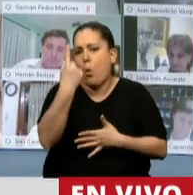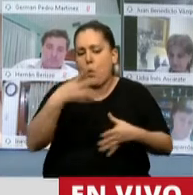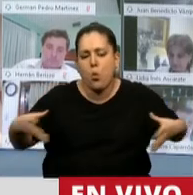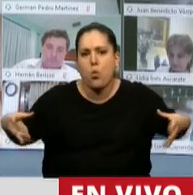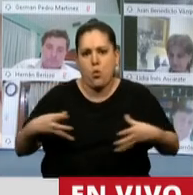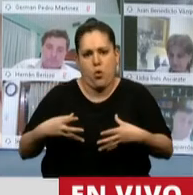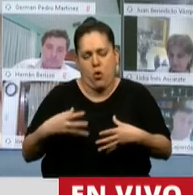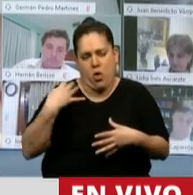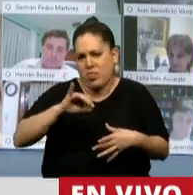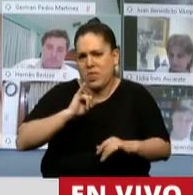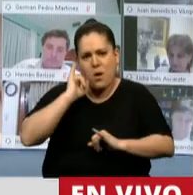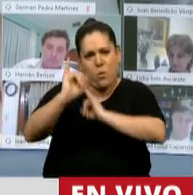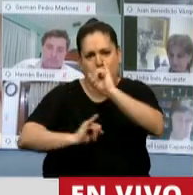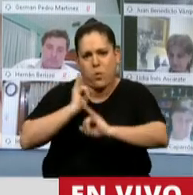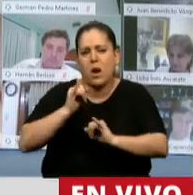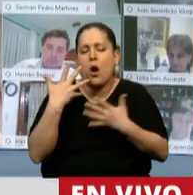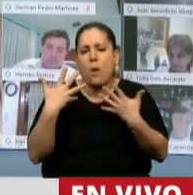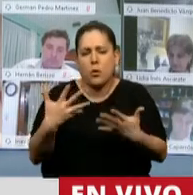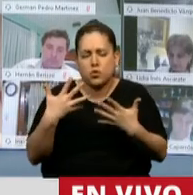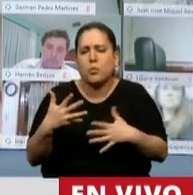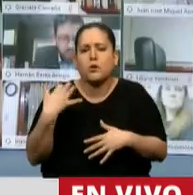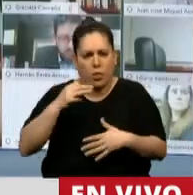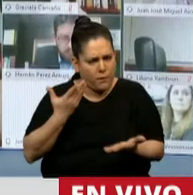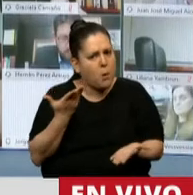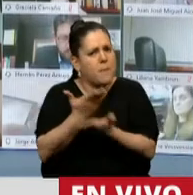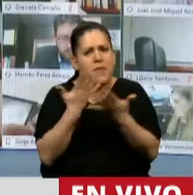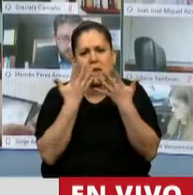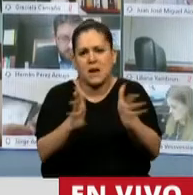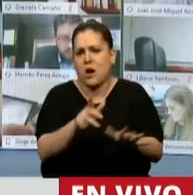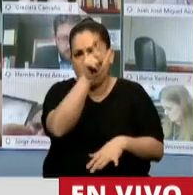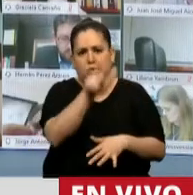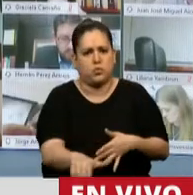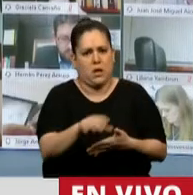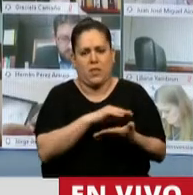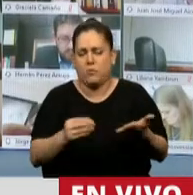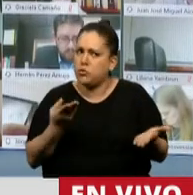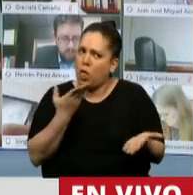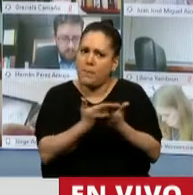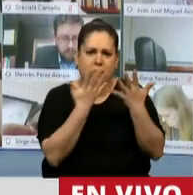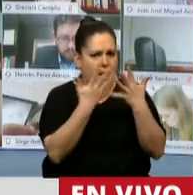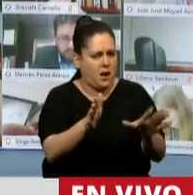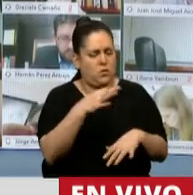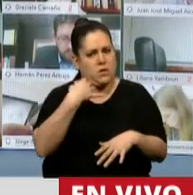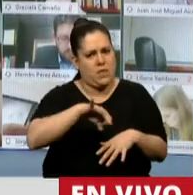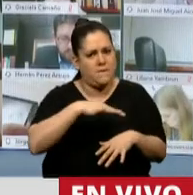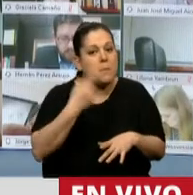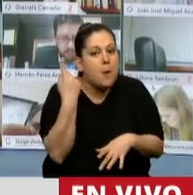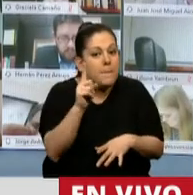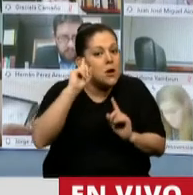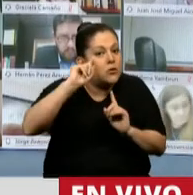Y por supuesto que tenemos que ir por la renuncia de algún integrante de este cuerpo. Pero también tenemos que venir a traer